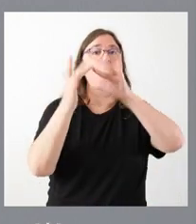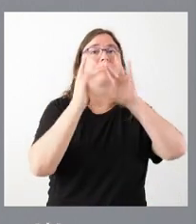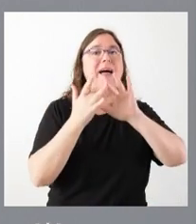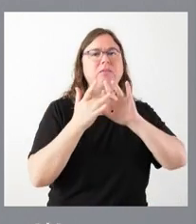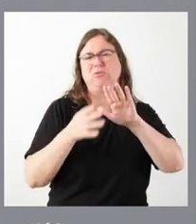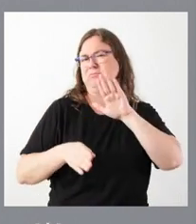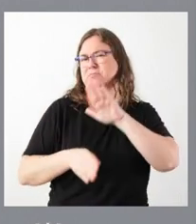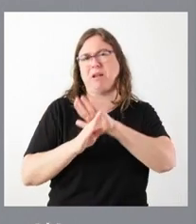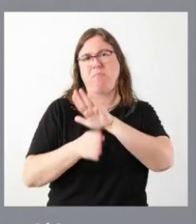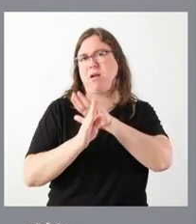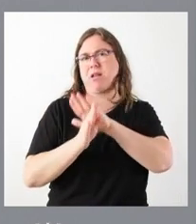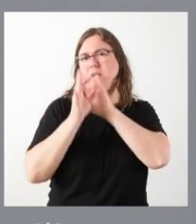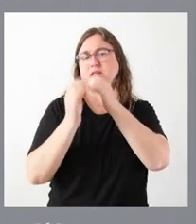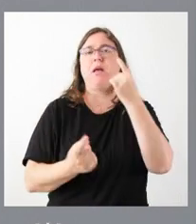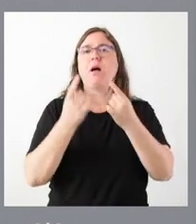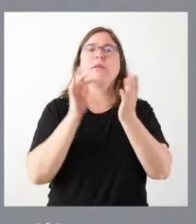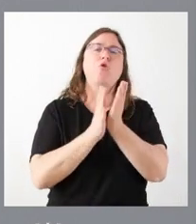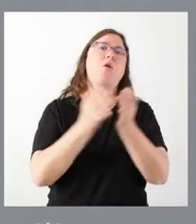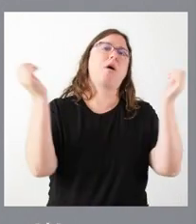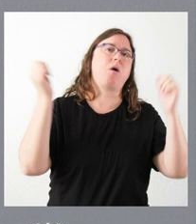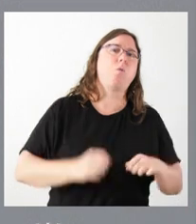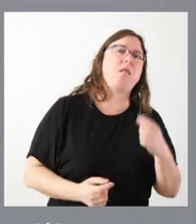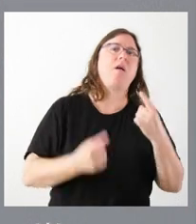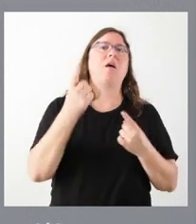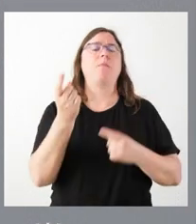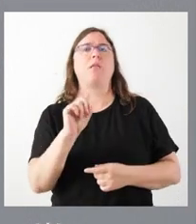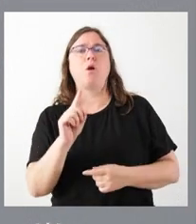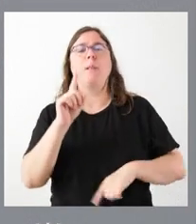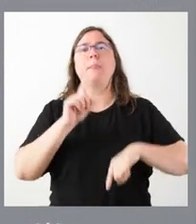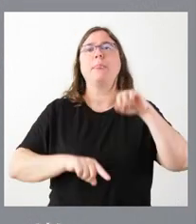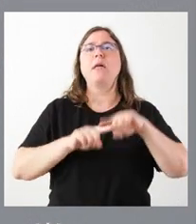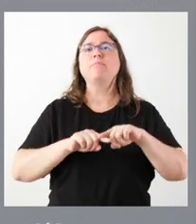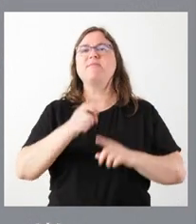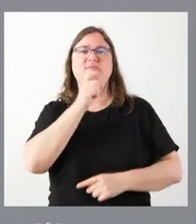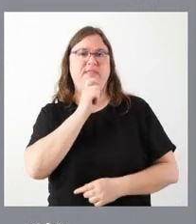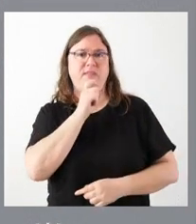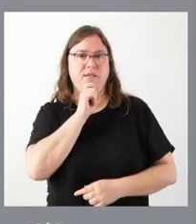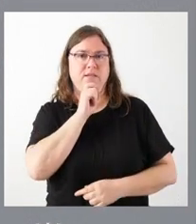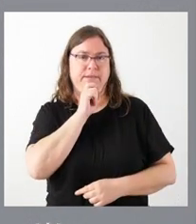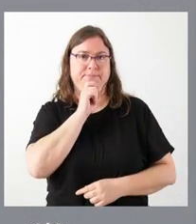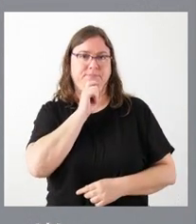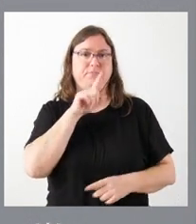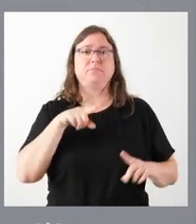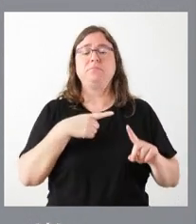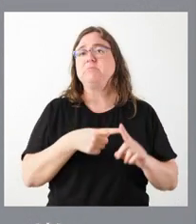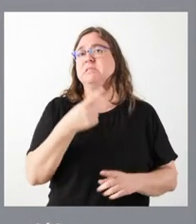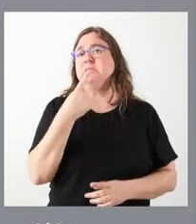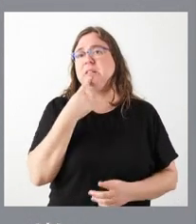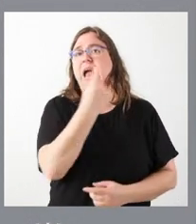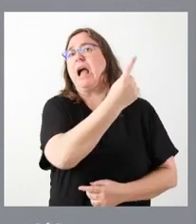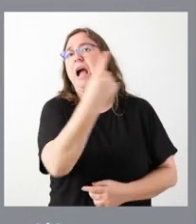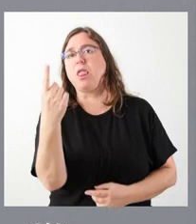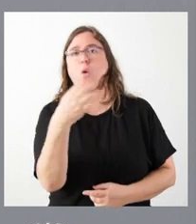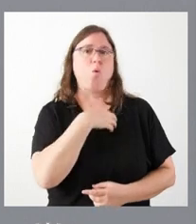permanentes. En algunos casos se alcanzan acuerdos. En otros los acuerdos son más difíciles. Y, lógicamente, no les puedo decir en cada uno de los